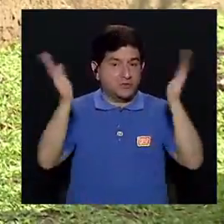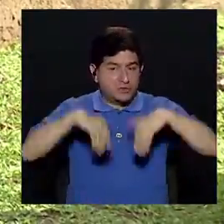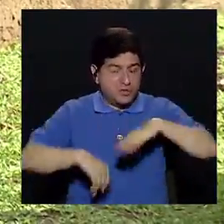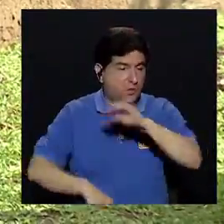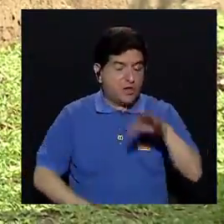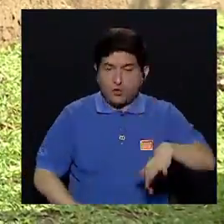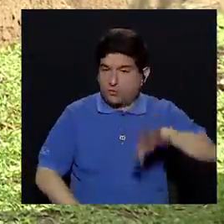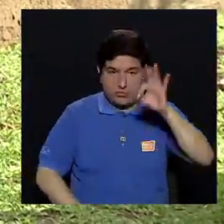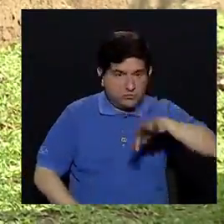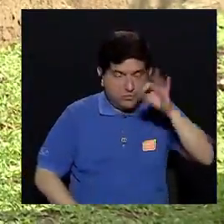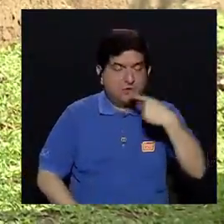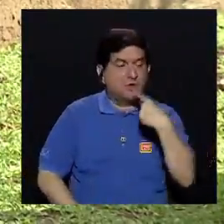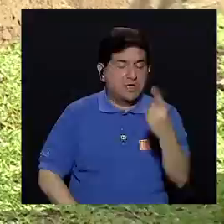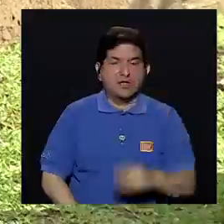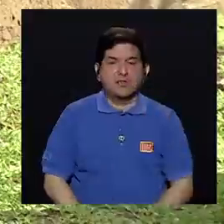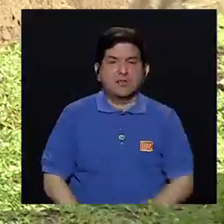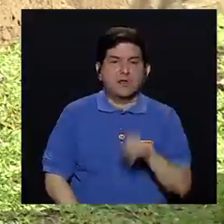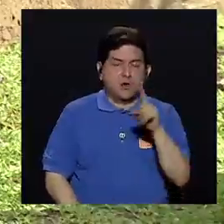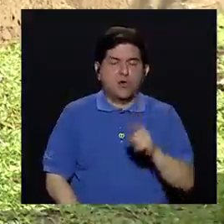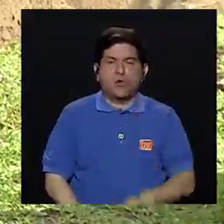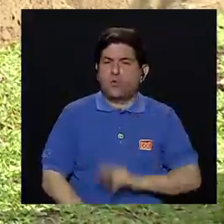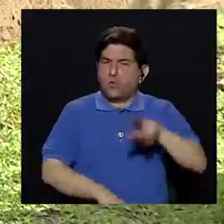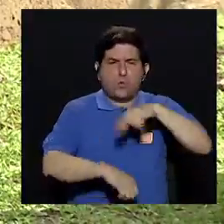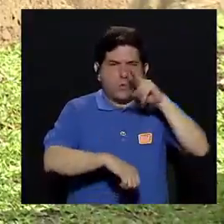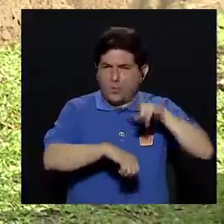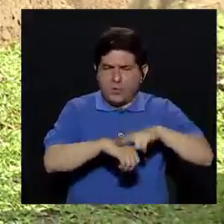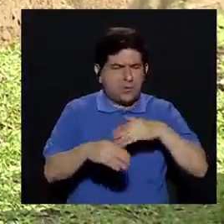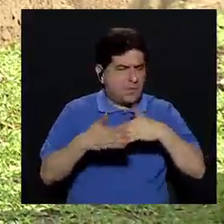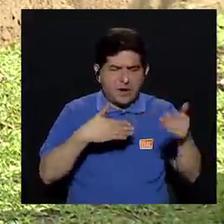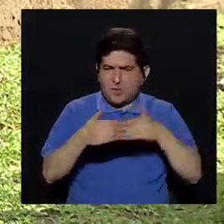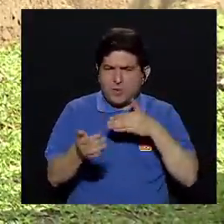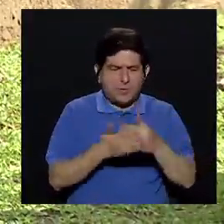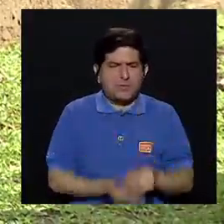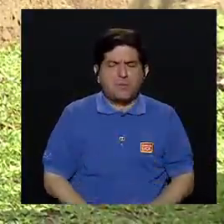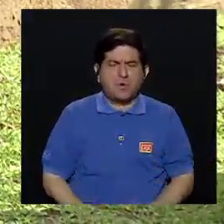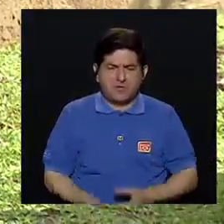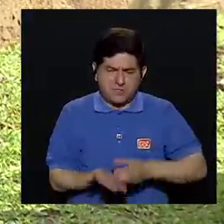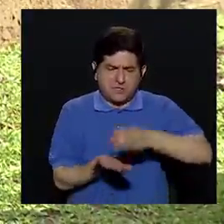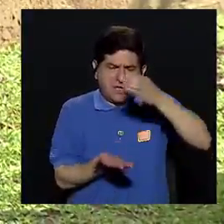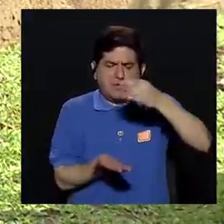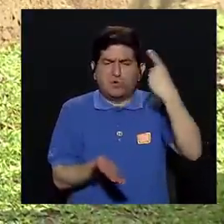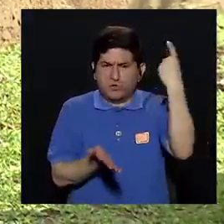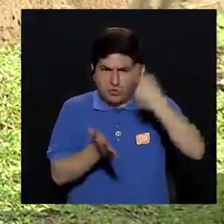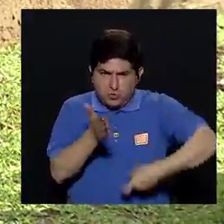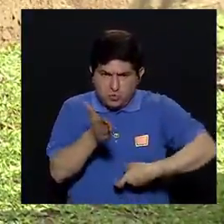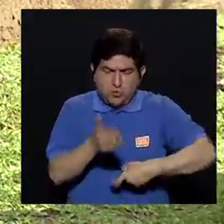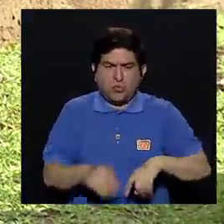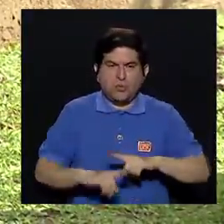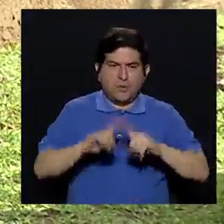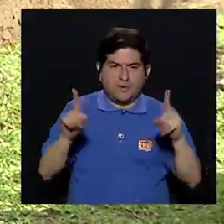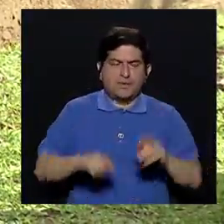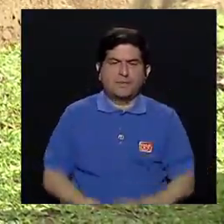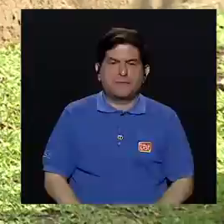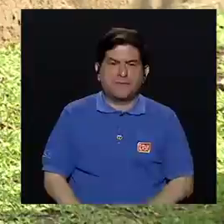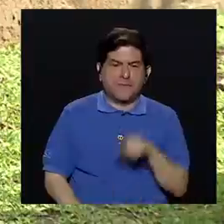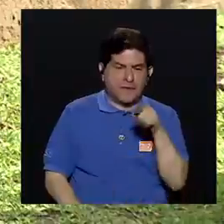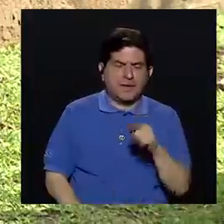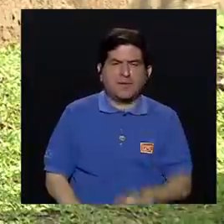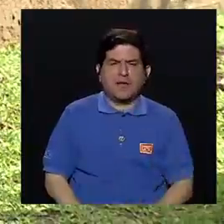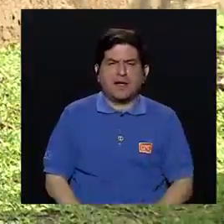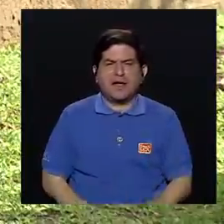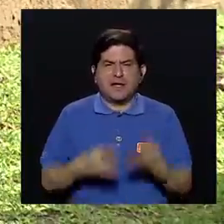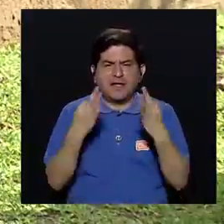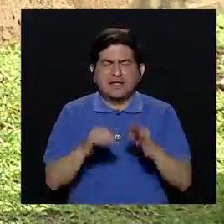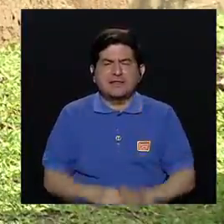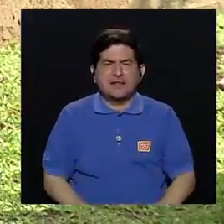conseguirlo yo siempre le digo que consigan un biberón normal aunque tenga la botellita dura pero sí y que le hagan el agujero a la tetina